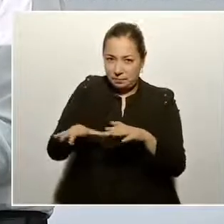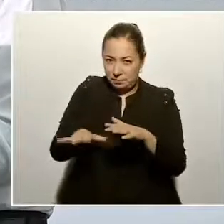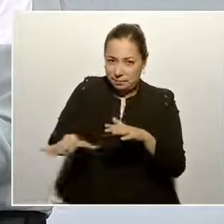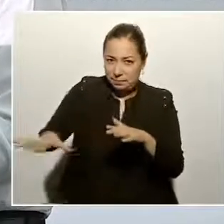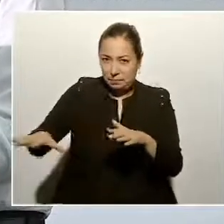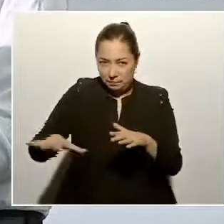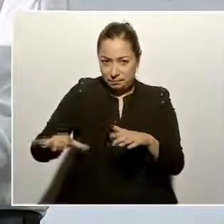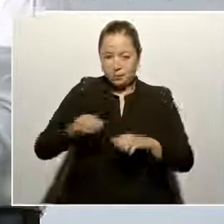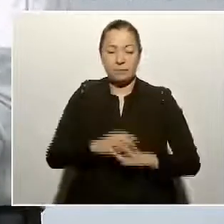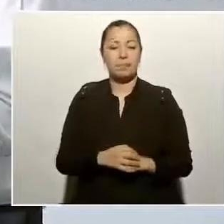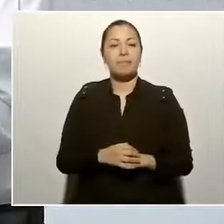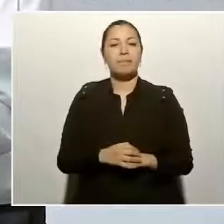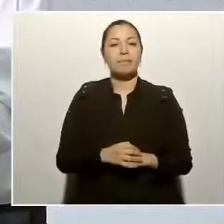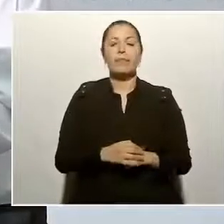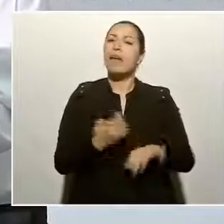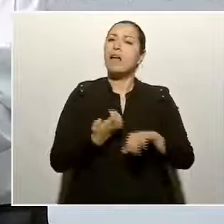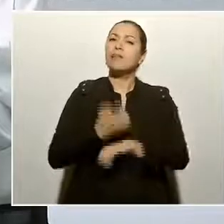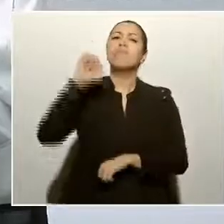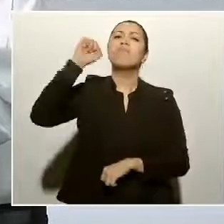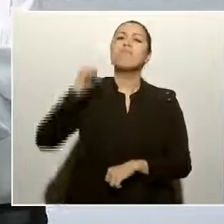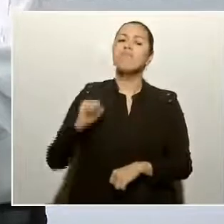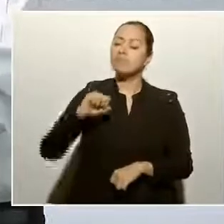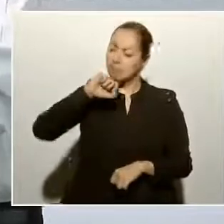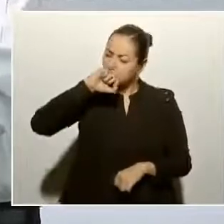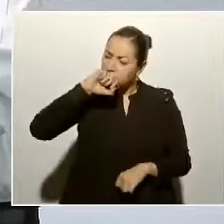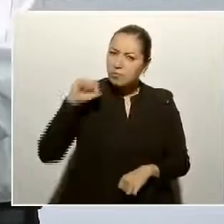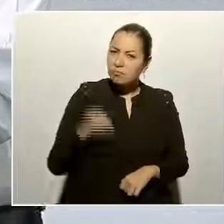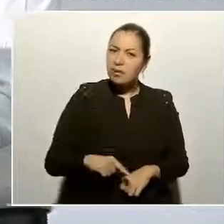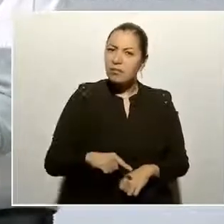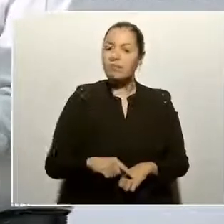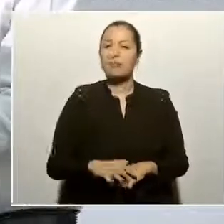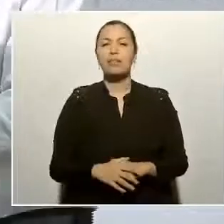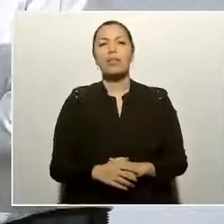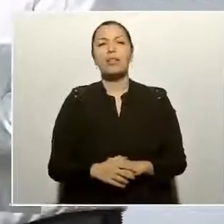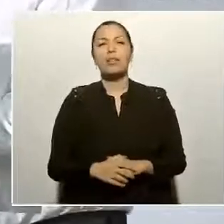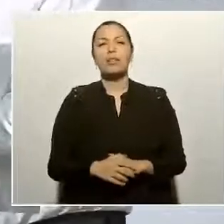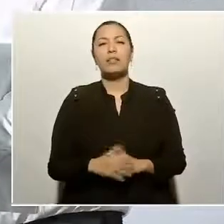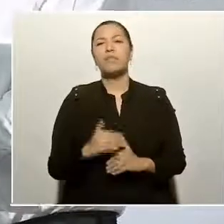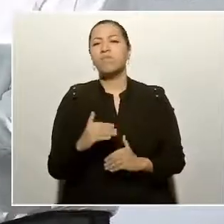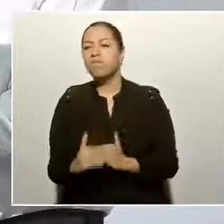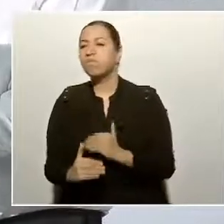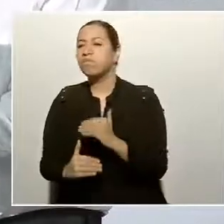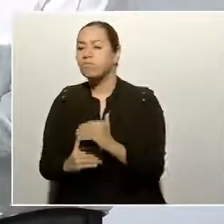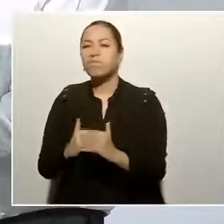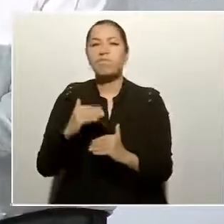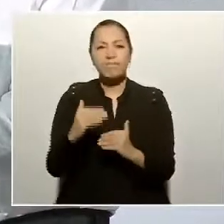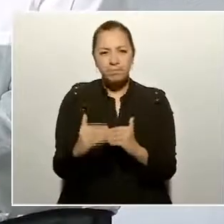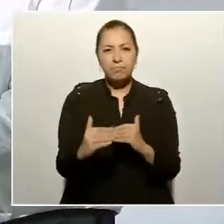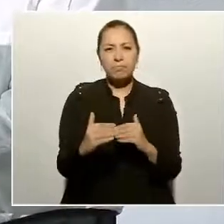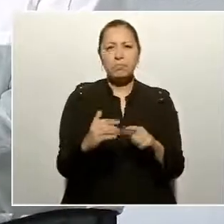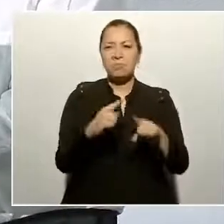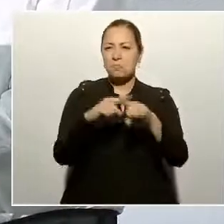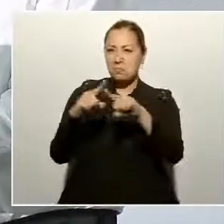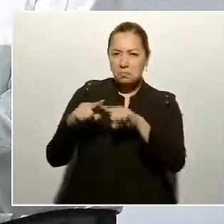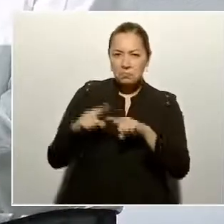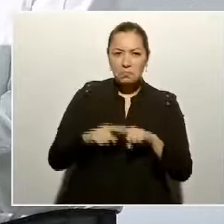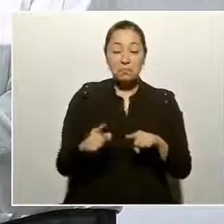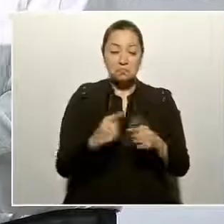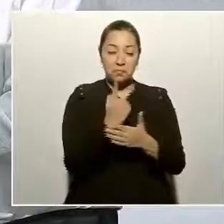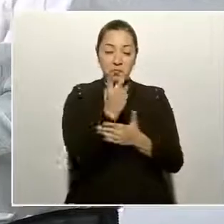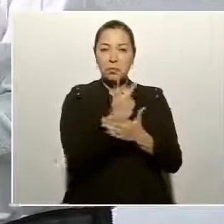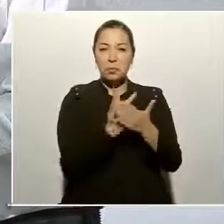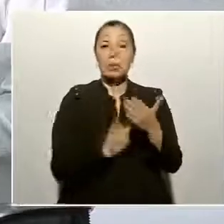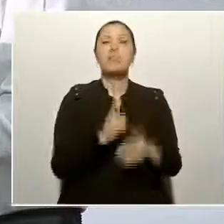En Sinaloa, también se está llevando a cabo, se está aplicando el programa